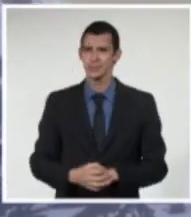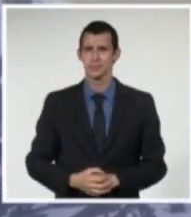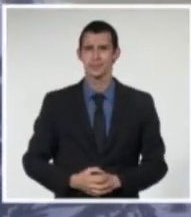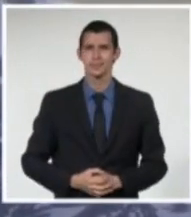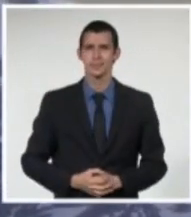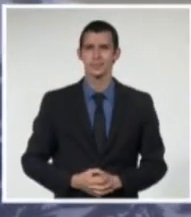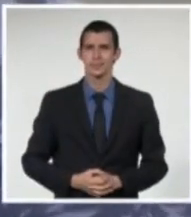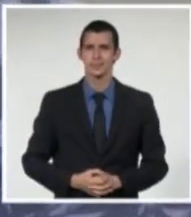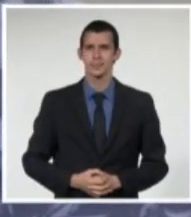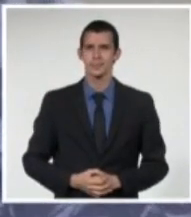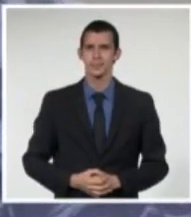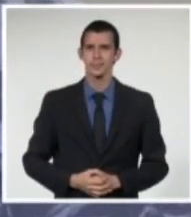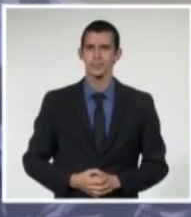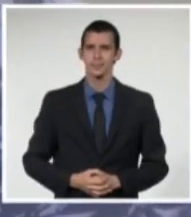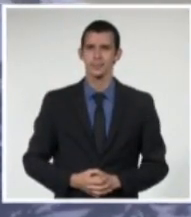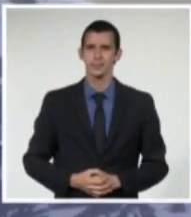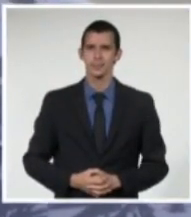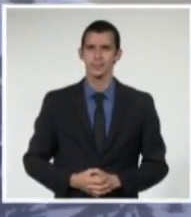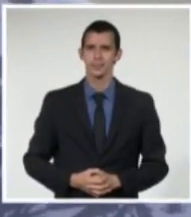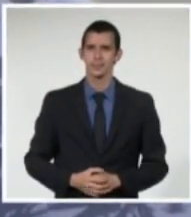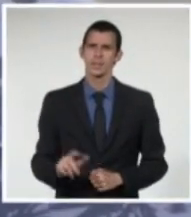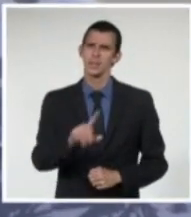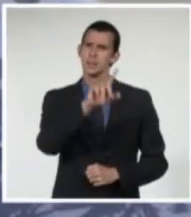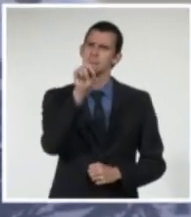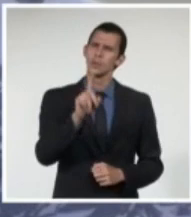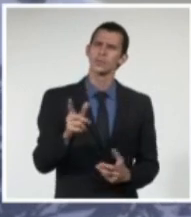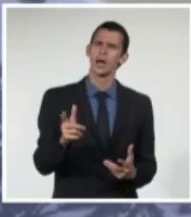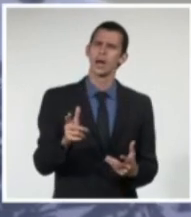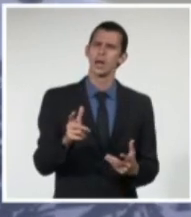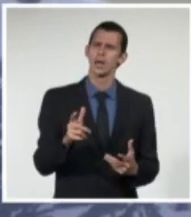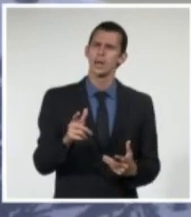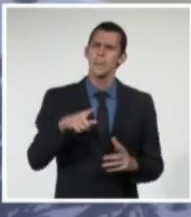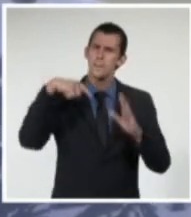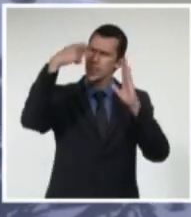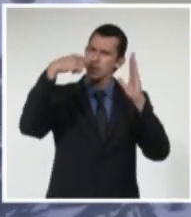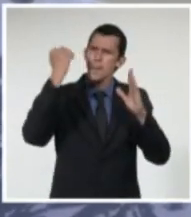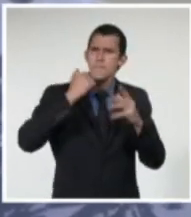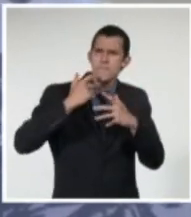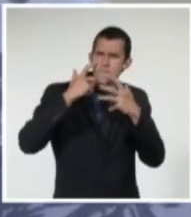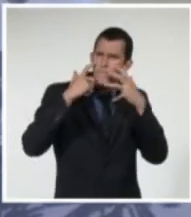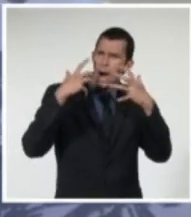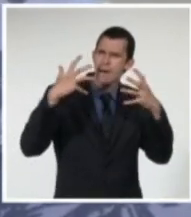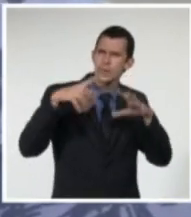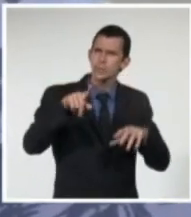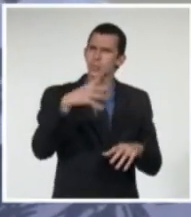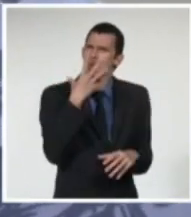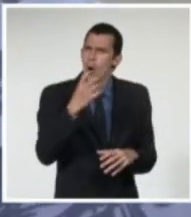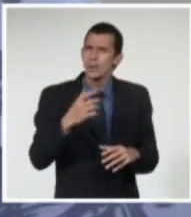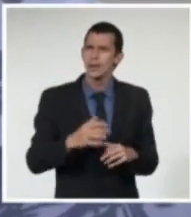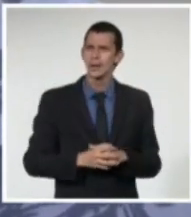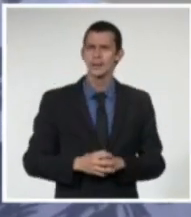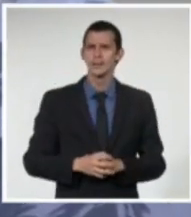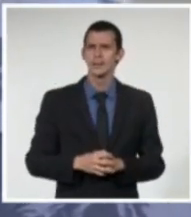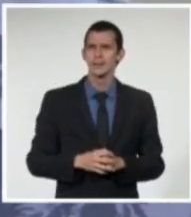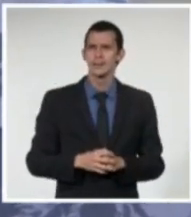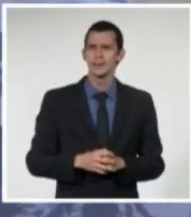una de las películas que más te ha marcado a ti? Bueno, sí, pero... ¿Por qué? Tengo que meter una cañona